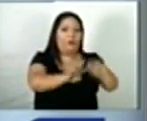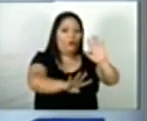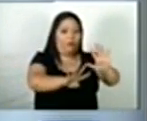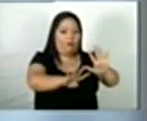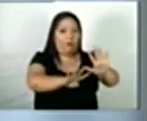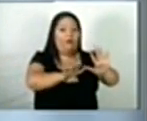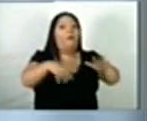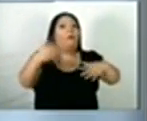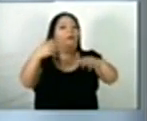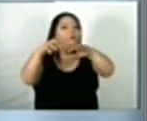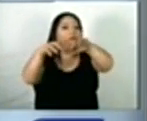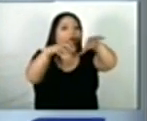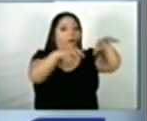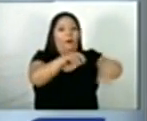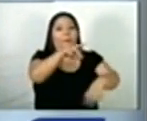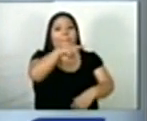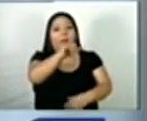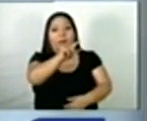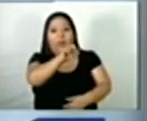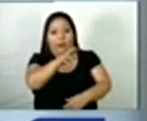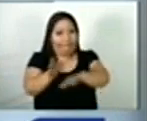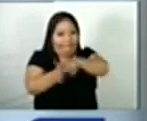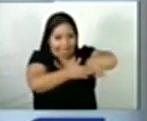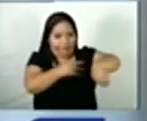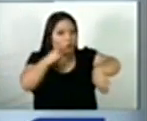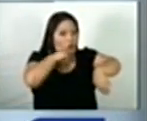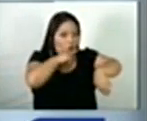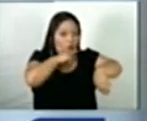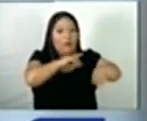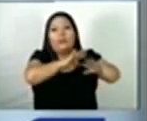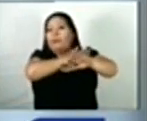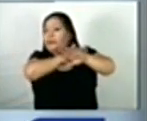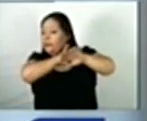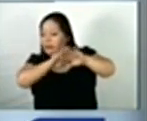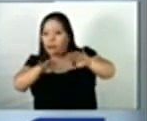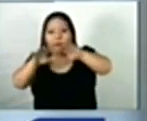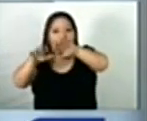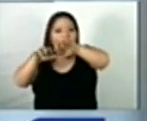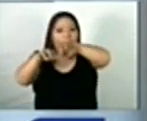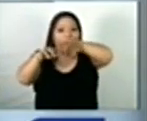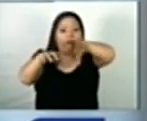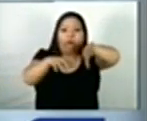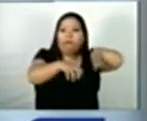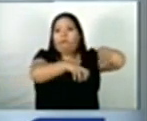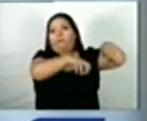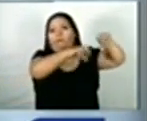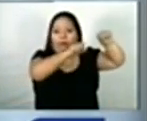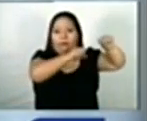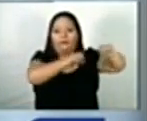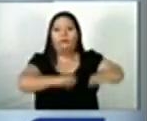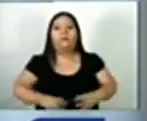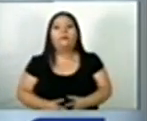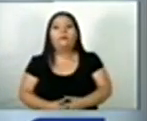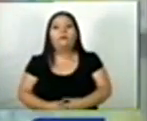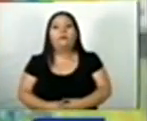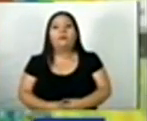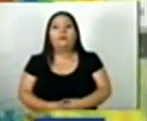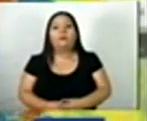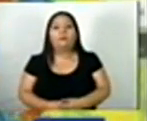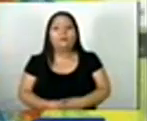acercamiento de la tormenta tropical Pilar a El Salvador, Pilar ya va de retorno hacia el Océano Pacífico.